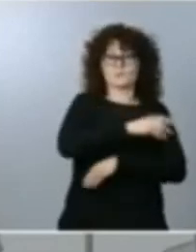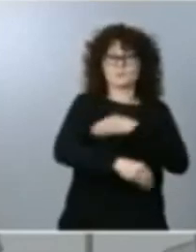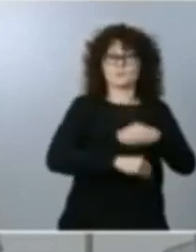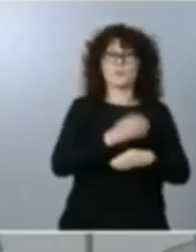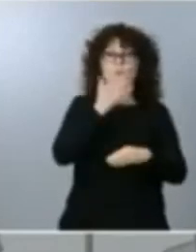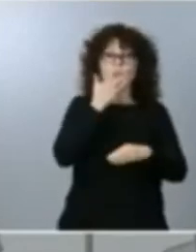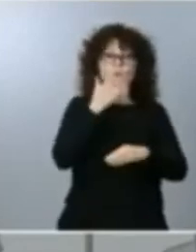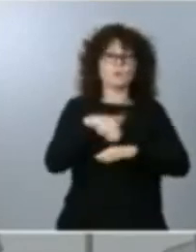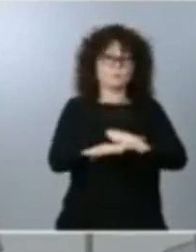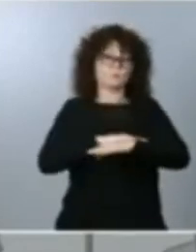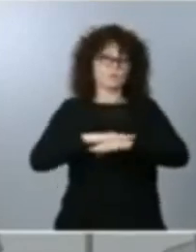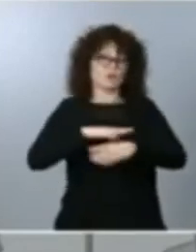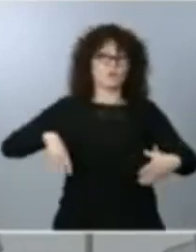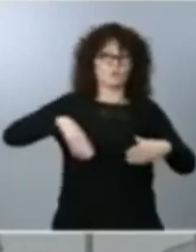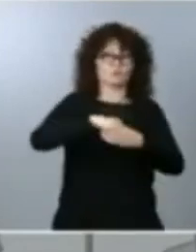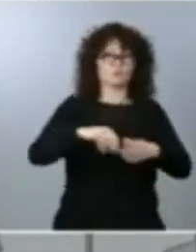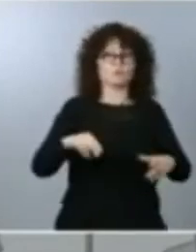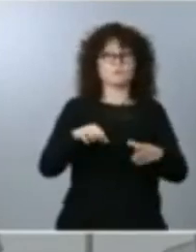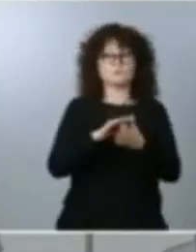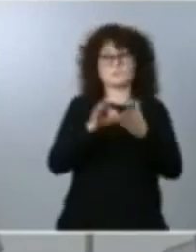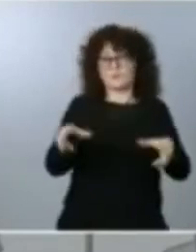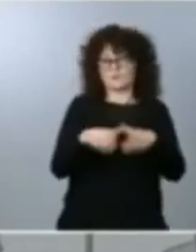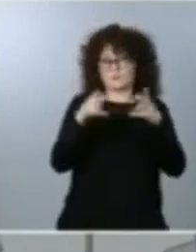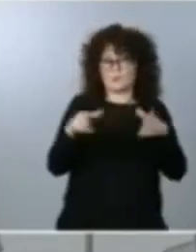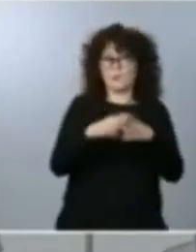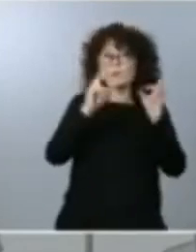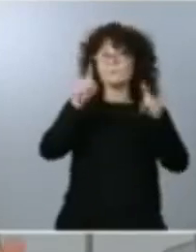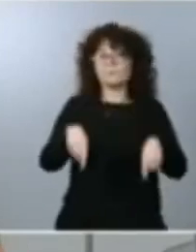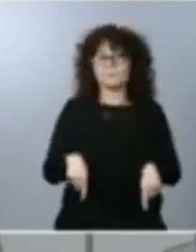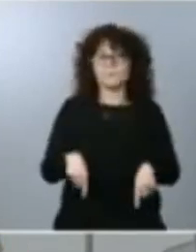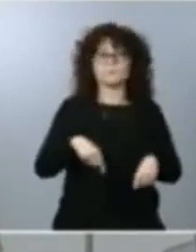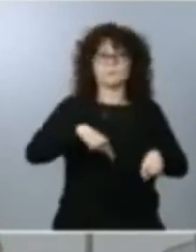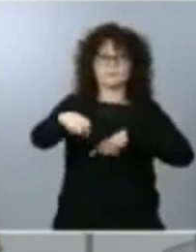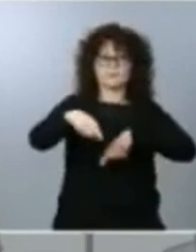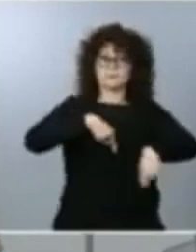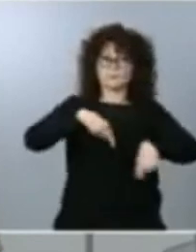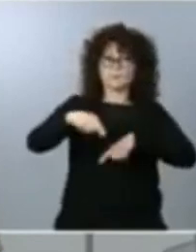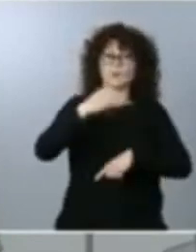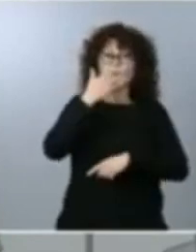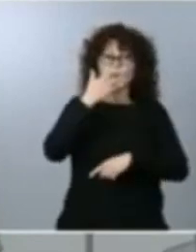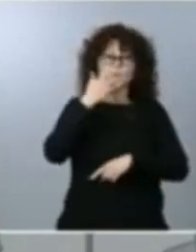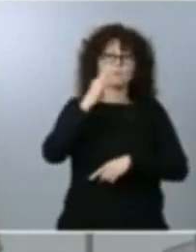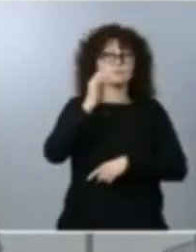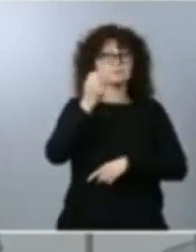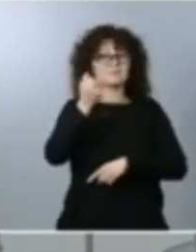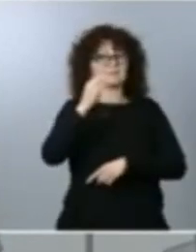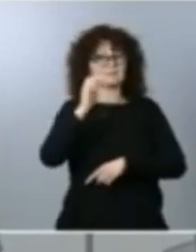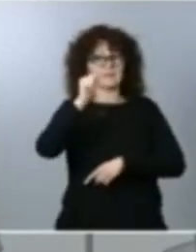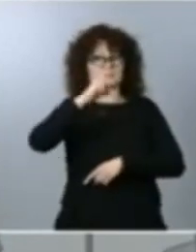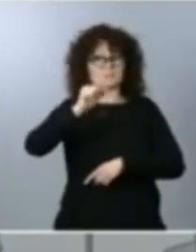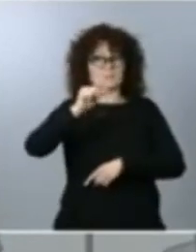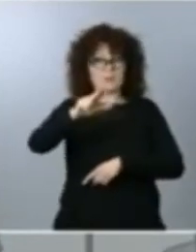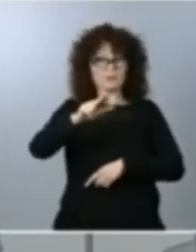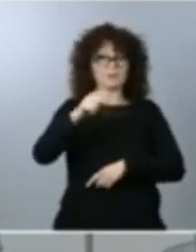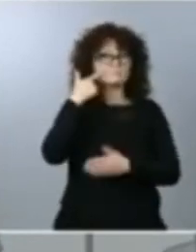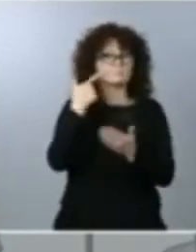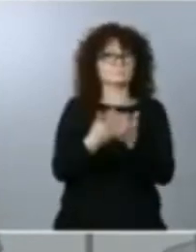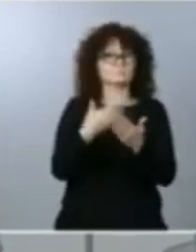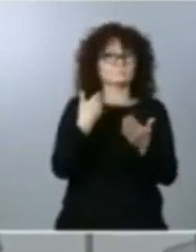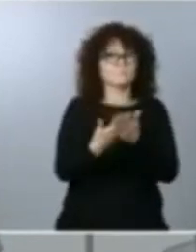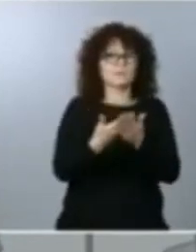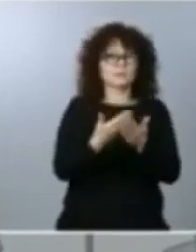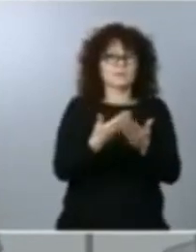Seguridad Social lo está haciendo a través del Ministerio de Transportes por ejemplo con SASEMAR garantizando precisamente que no se pierdan esas vidas humanas